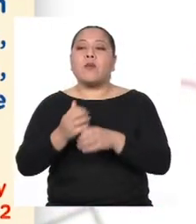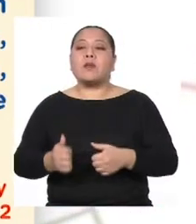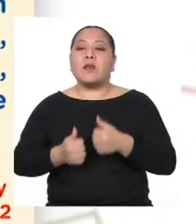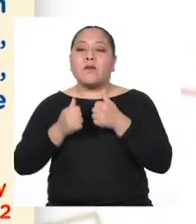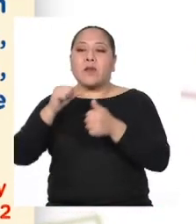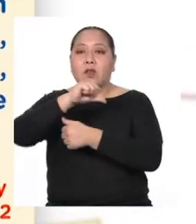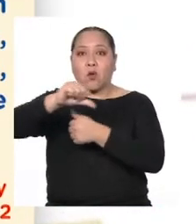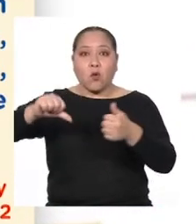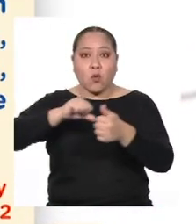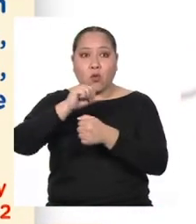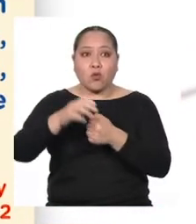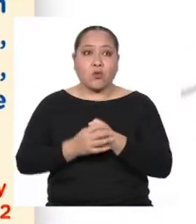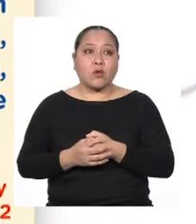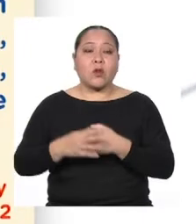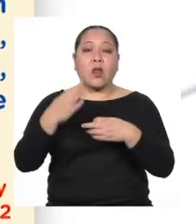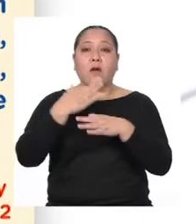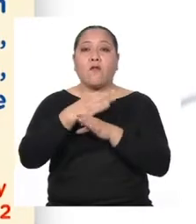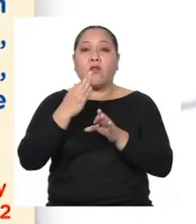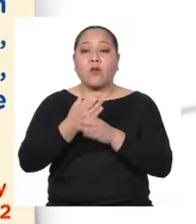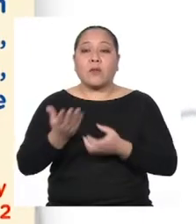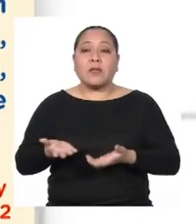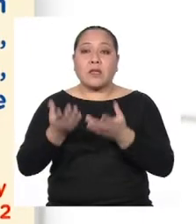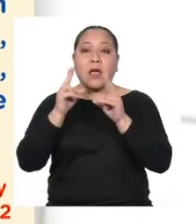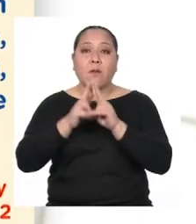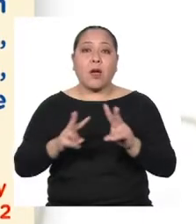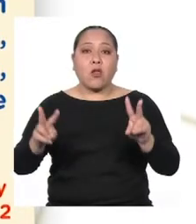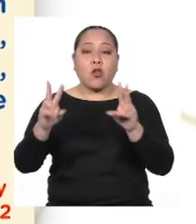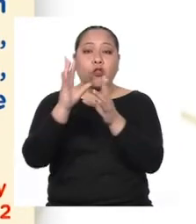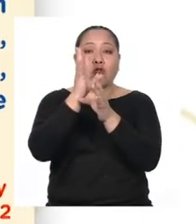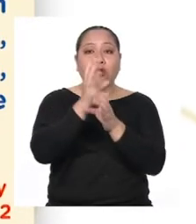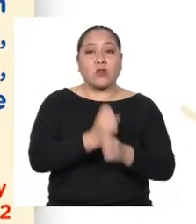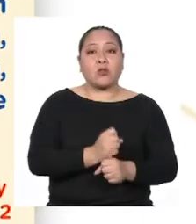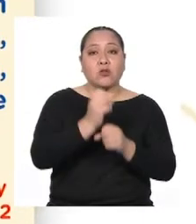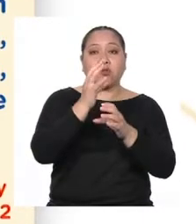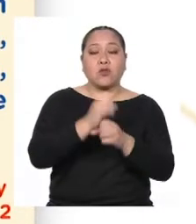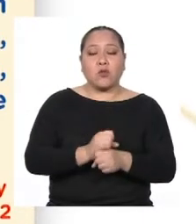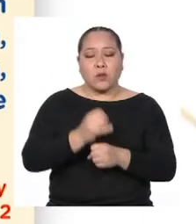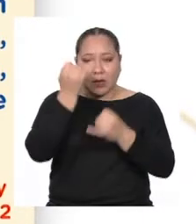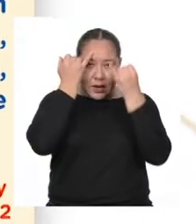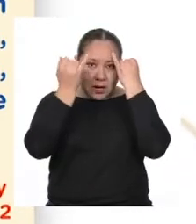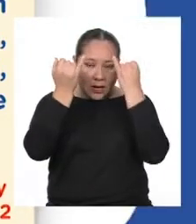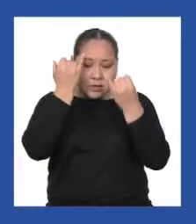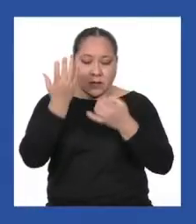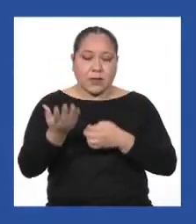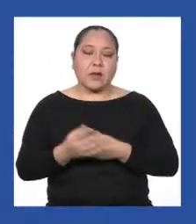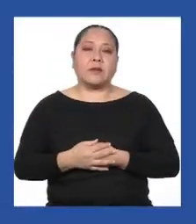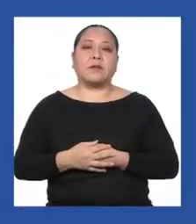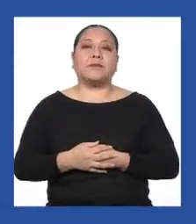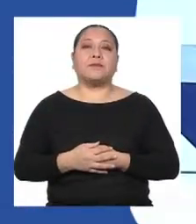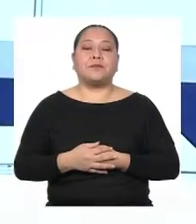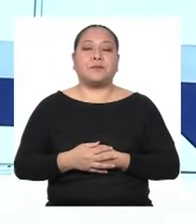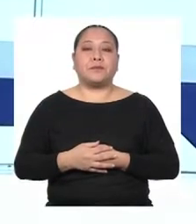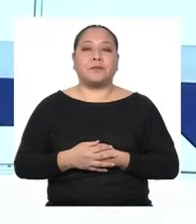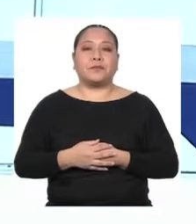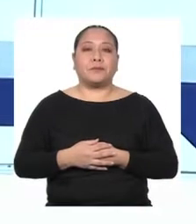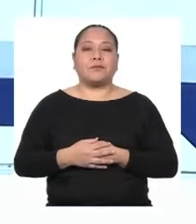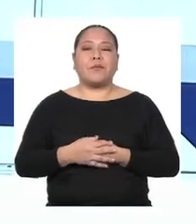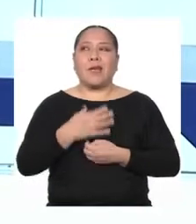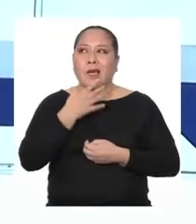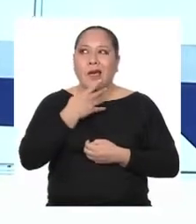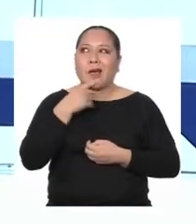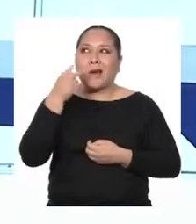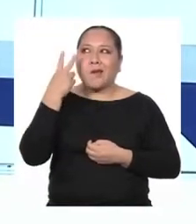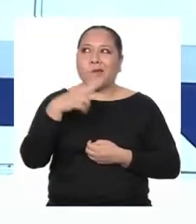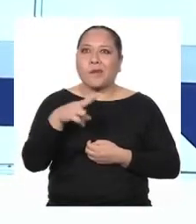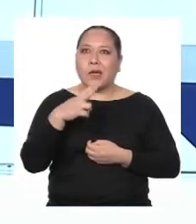juntas Los sistemas de valores Las tradiciones y las creencias Ya veo